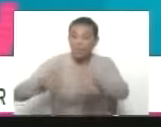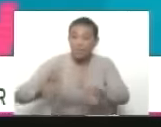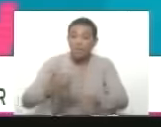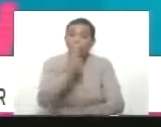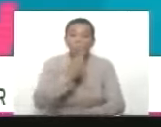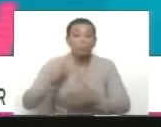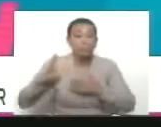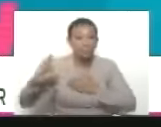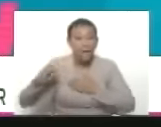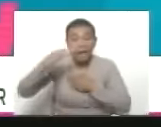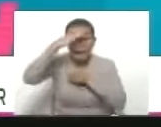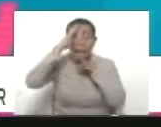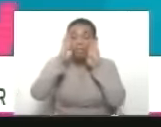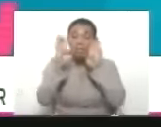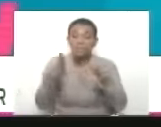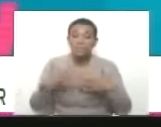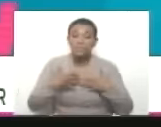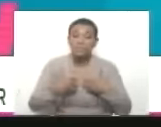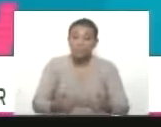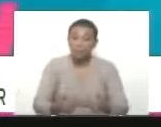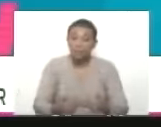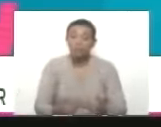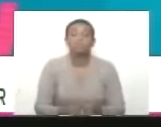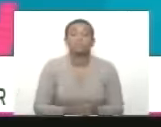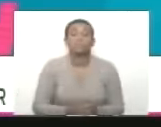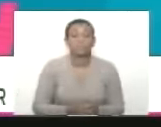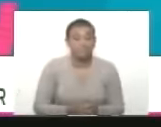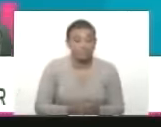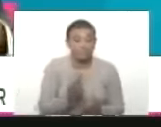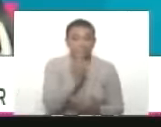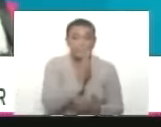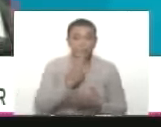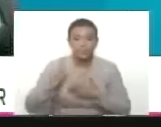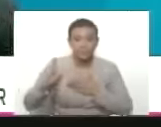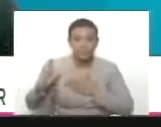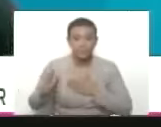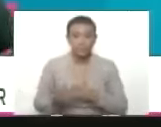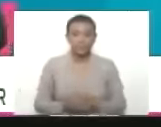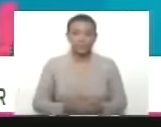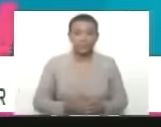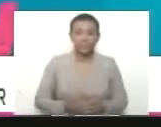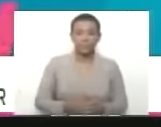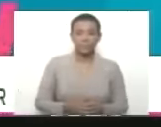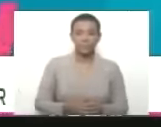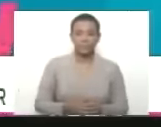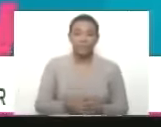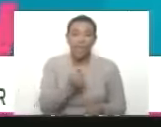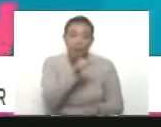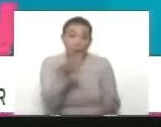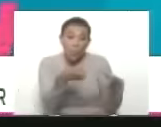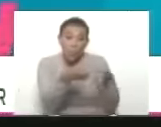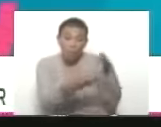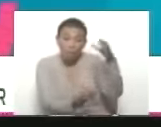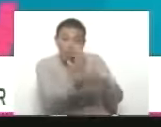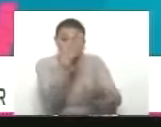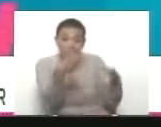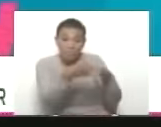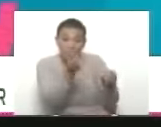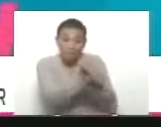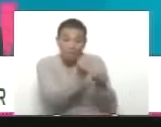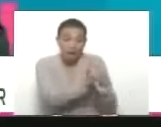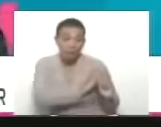que cumplirla. Vamos a cumplirla. Allí, entonces, el equipo de trabajo ha proyectado